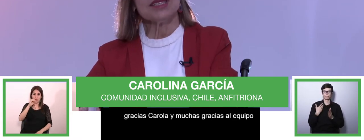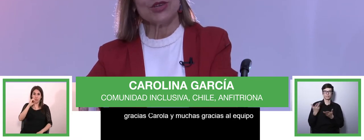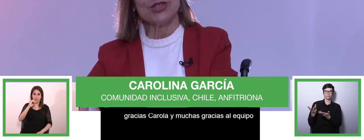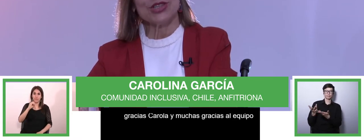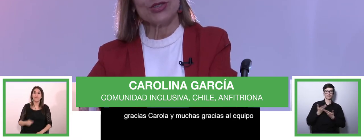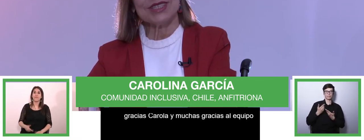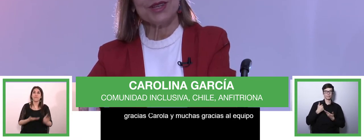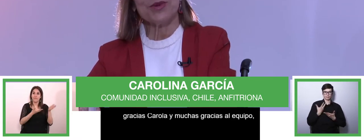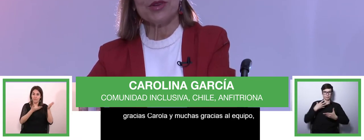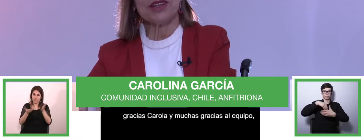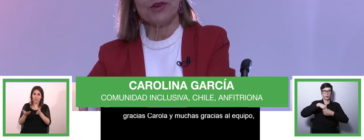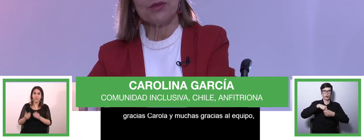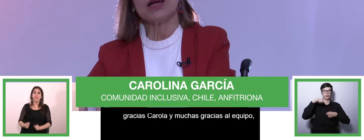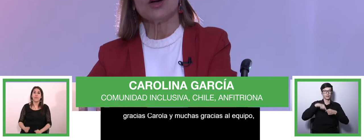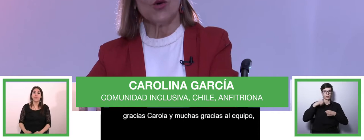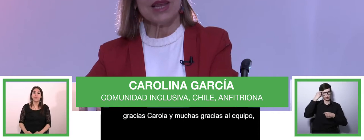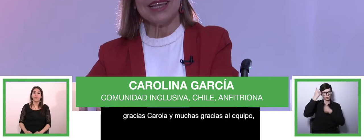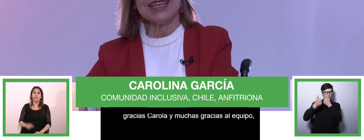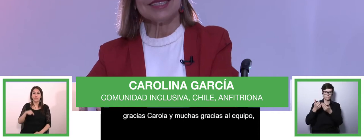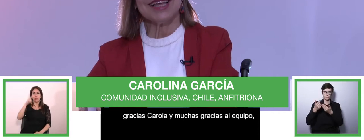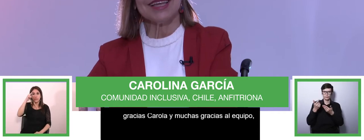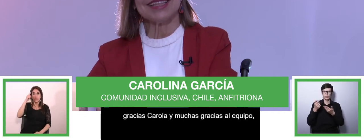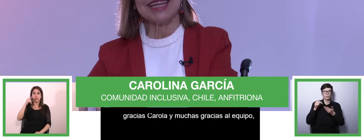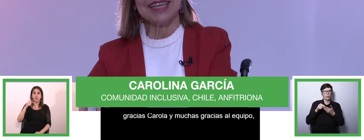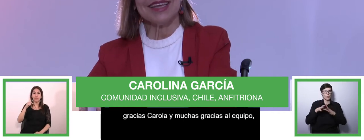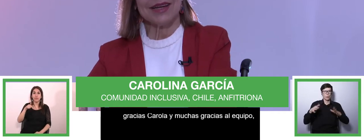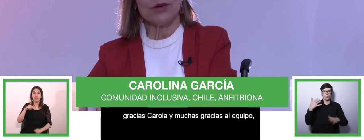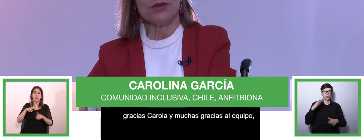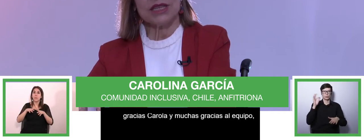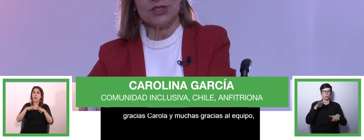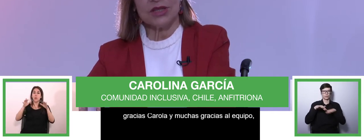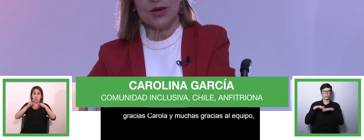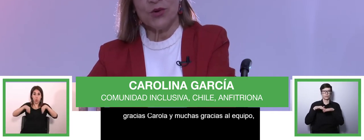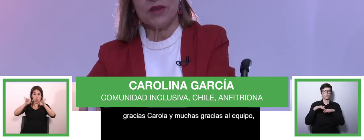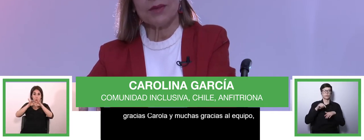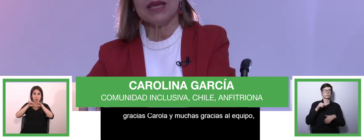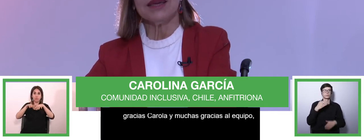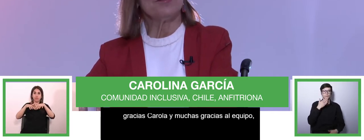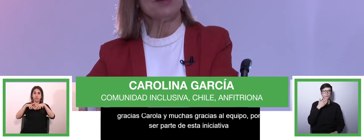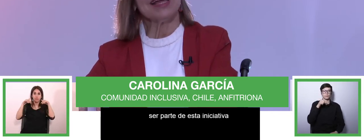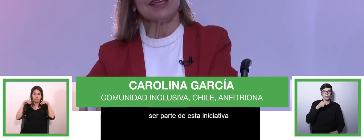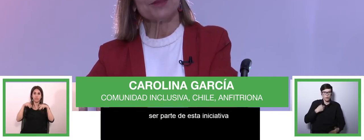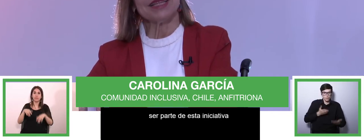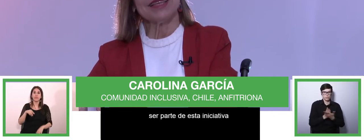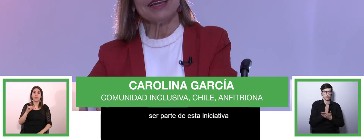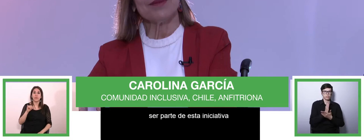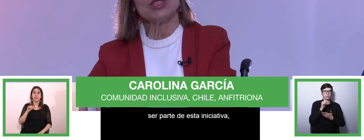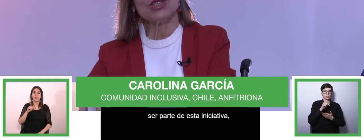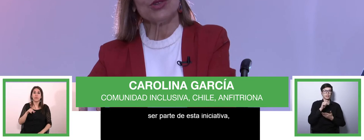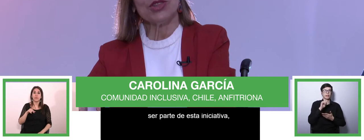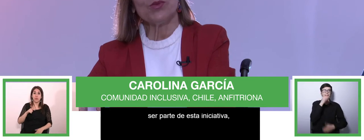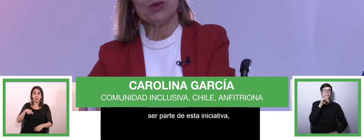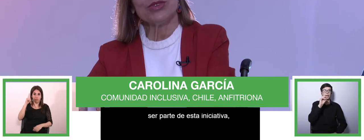2018, Ciro Project forma una alianza estratégica con Fundación Descúbreme para expandir